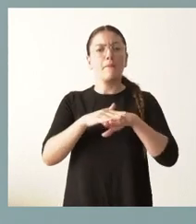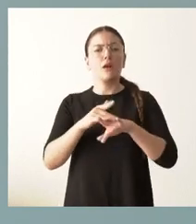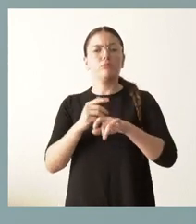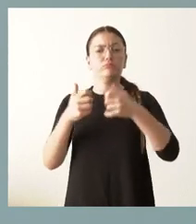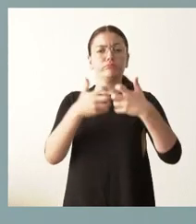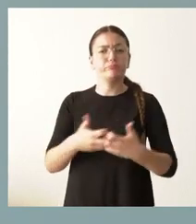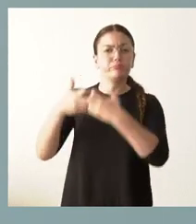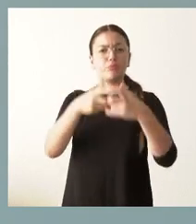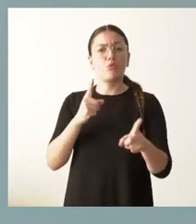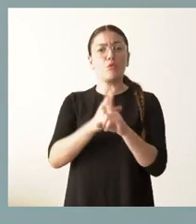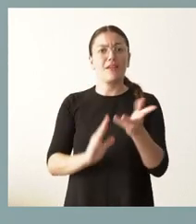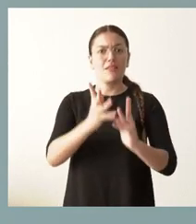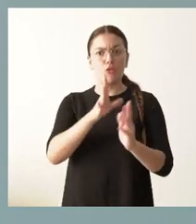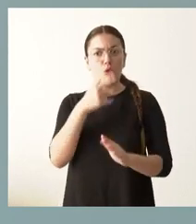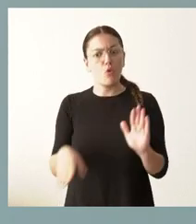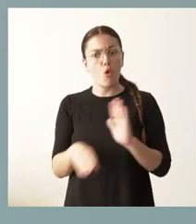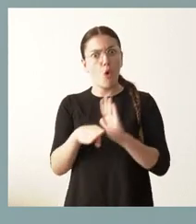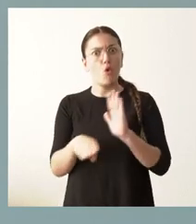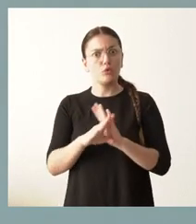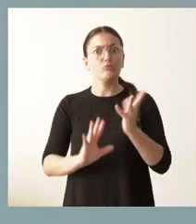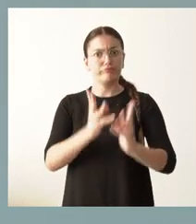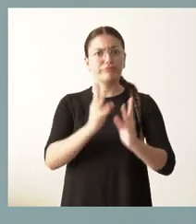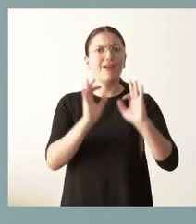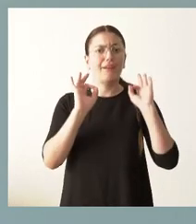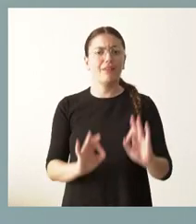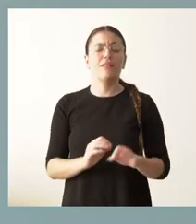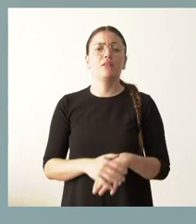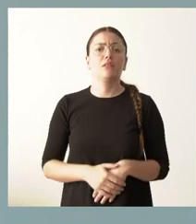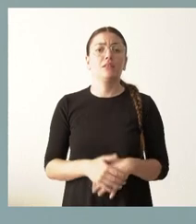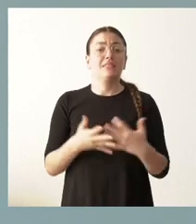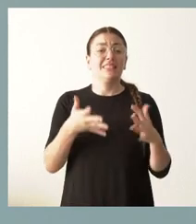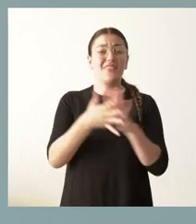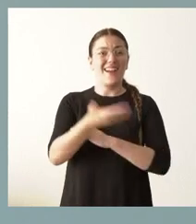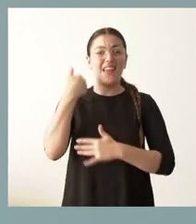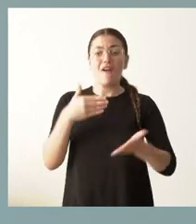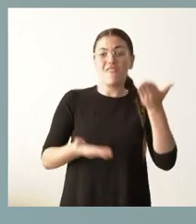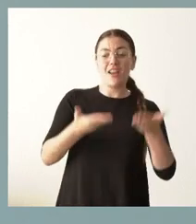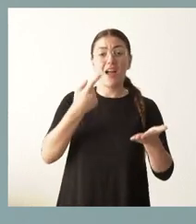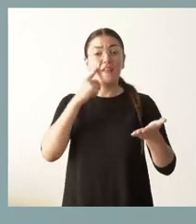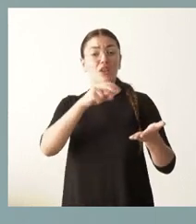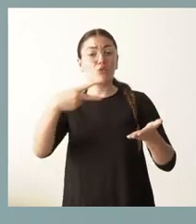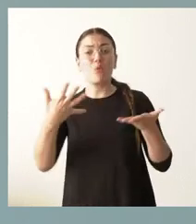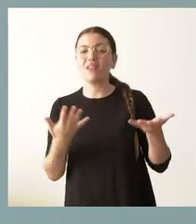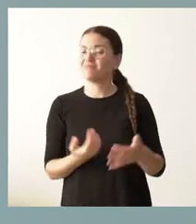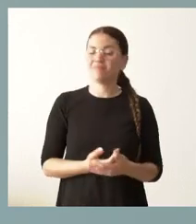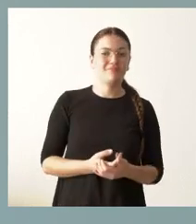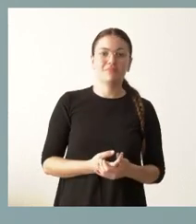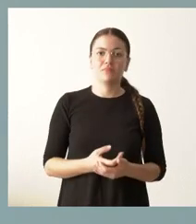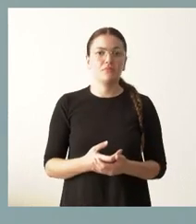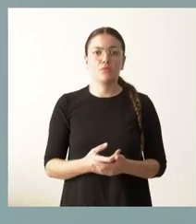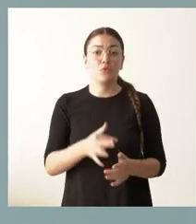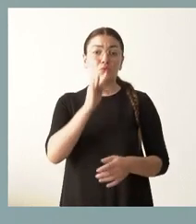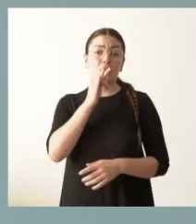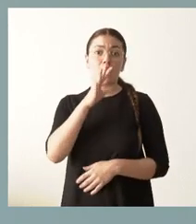incendios que, sin duda, se van a seguir produciendo y, por tanto, lejos de nosotros hacer un balance de lo que ha pasado, porque siguen